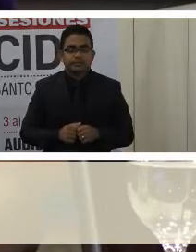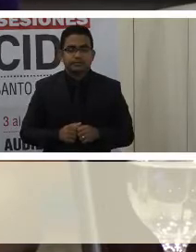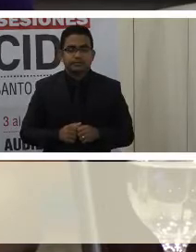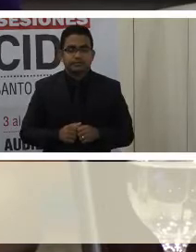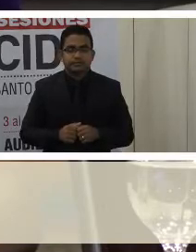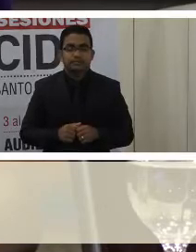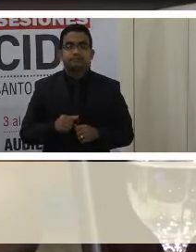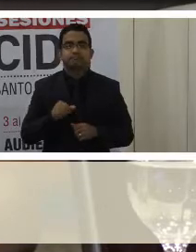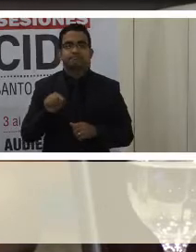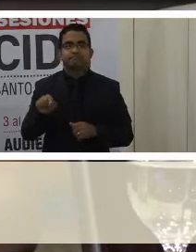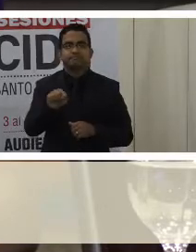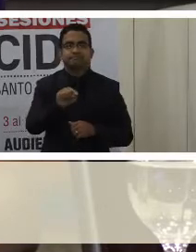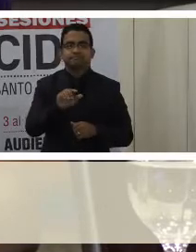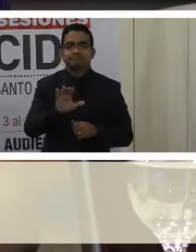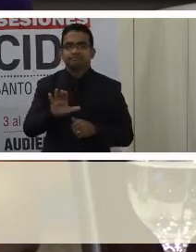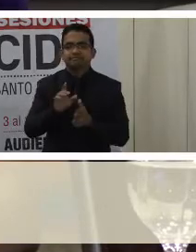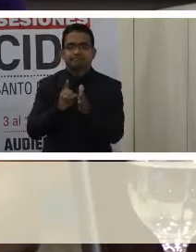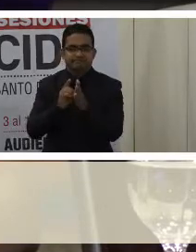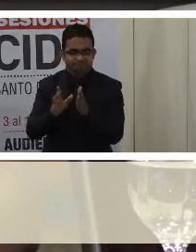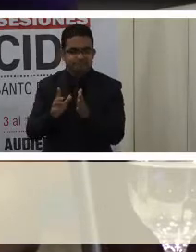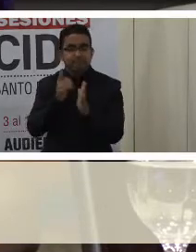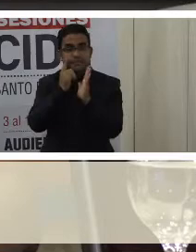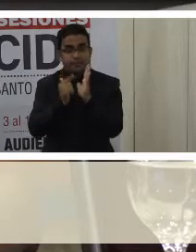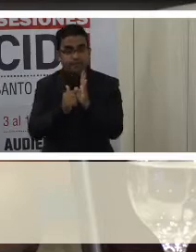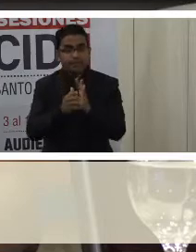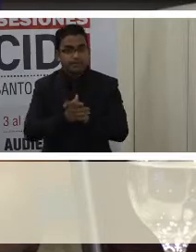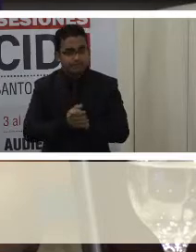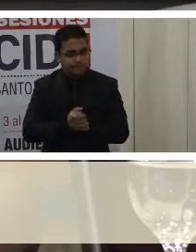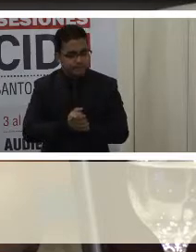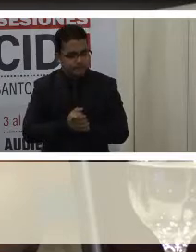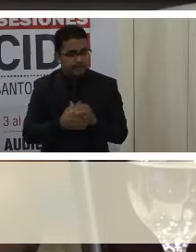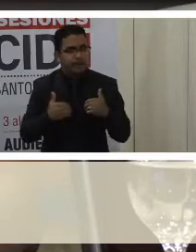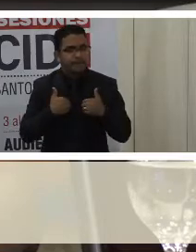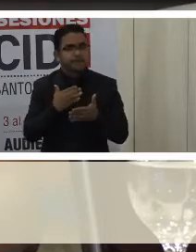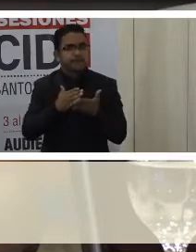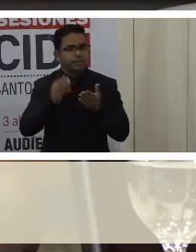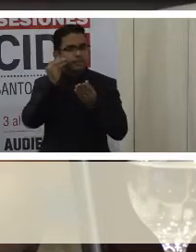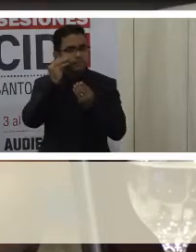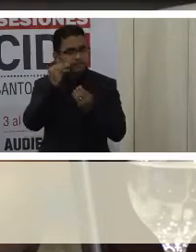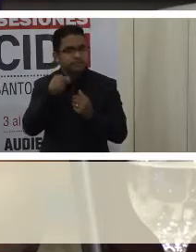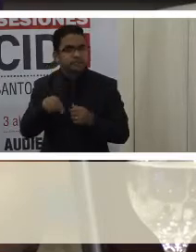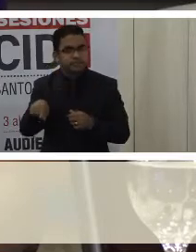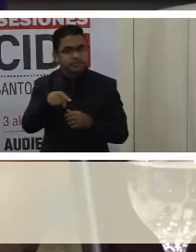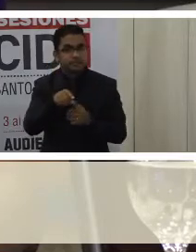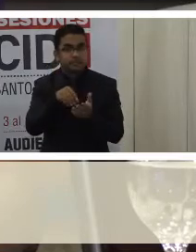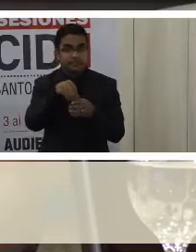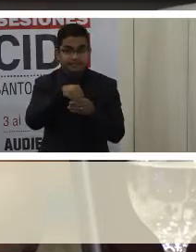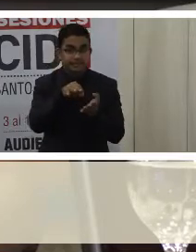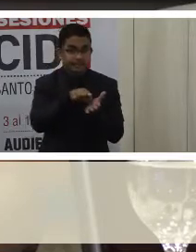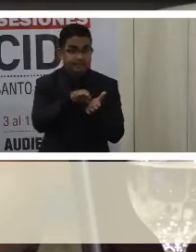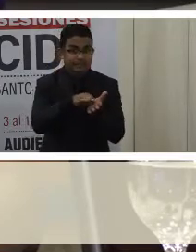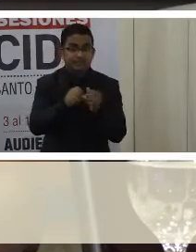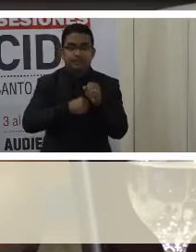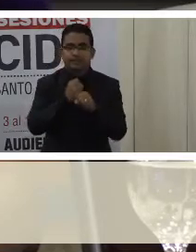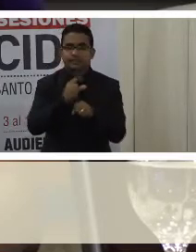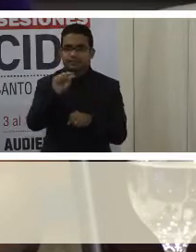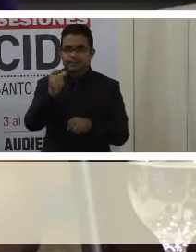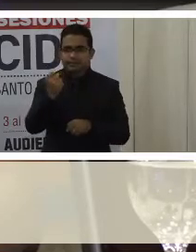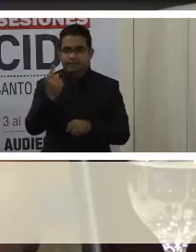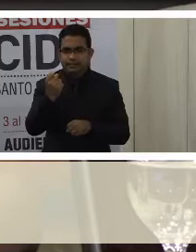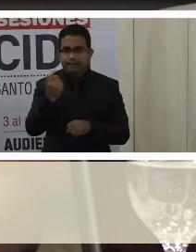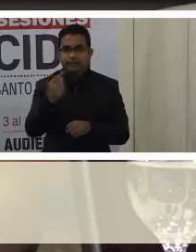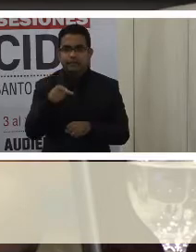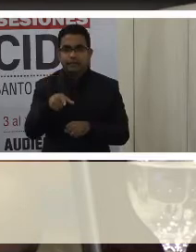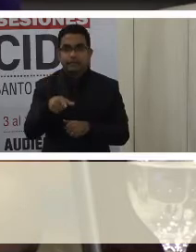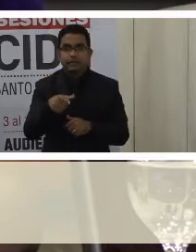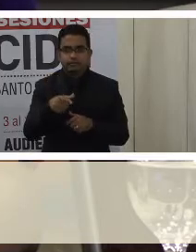deficiencia, condición y discapacidad. Sin embargo, hay una serie de datos que no fueron determinados en el Censo del 2011, necesarios para el